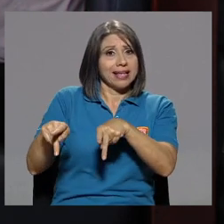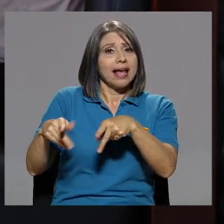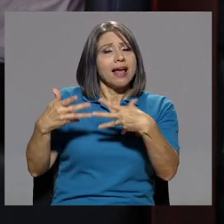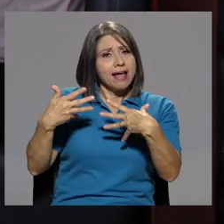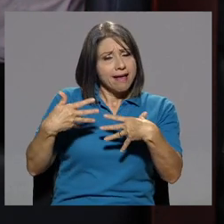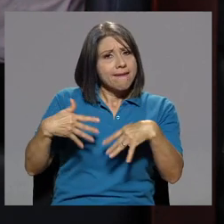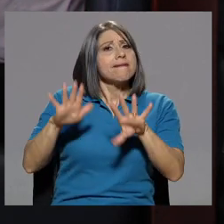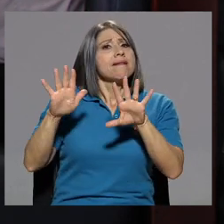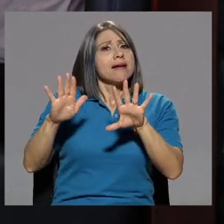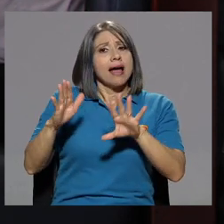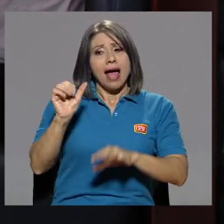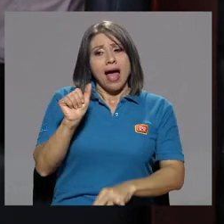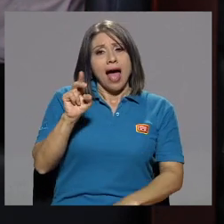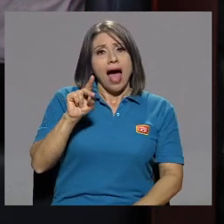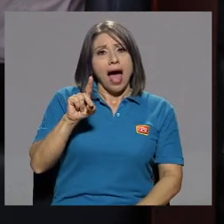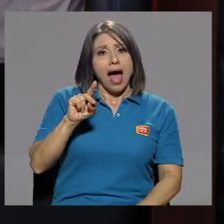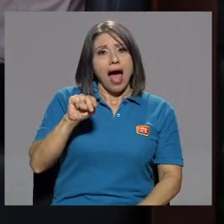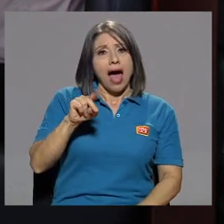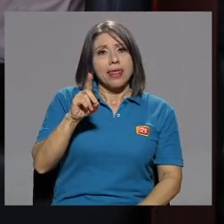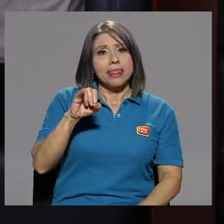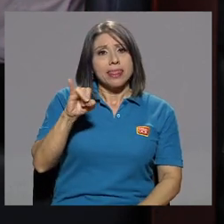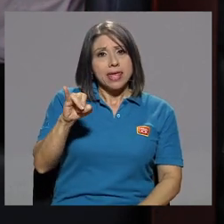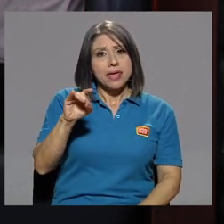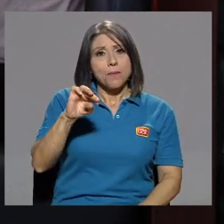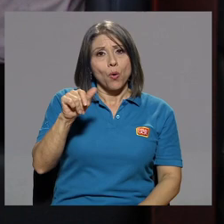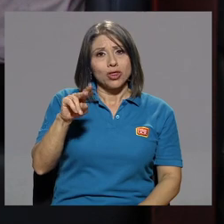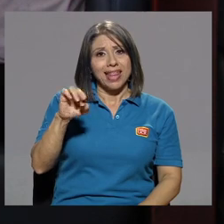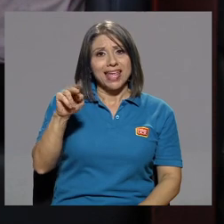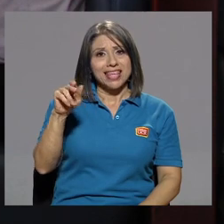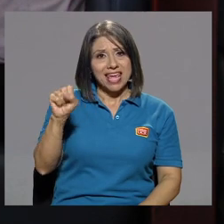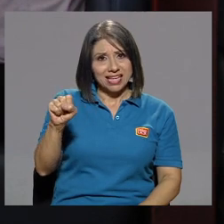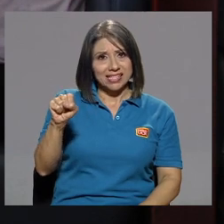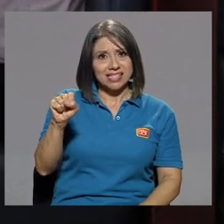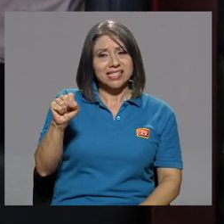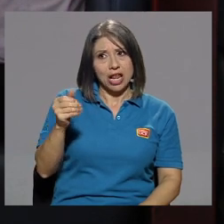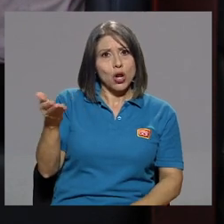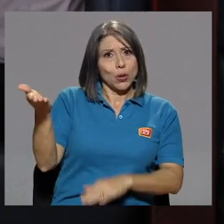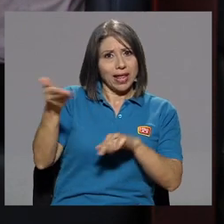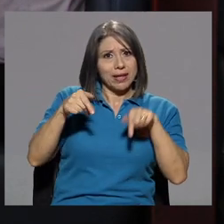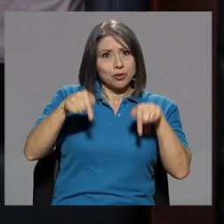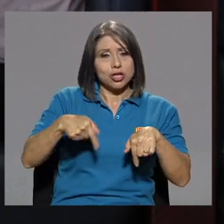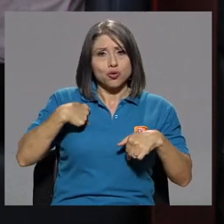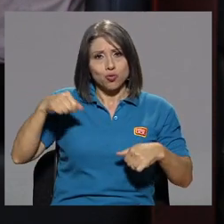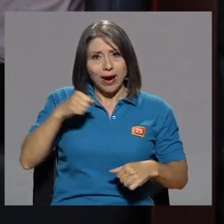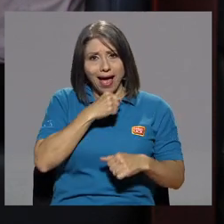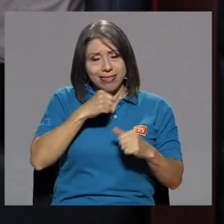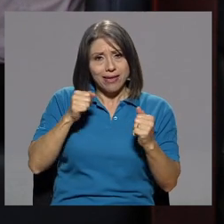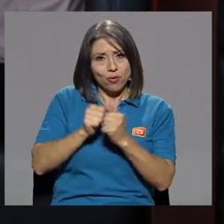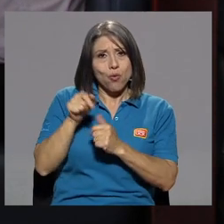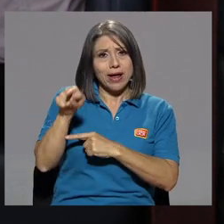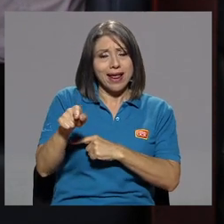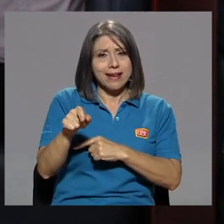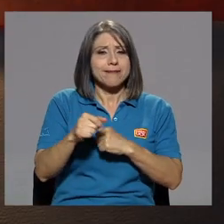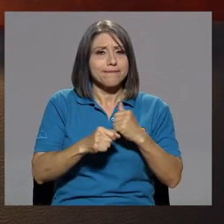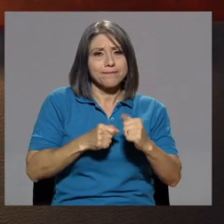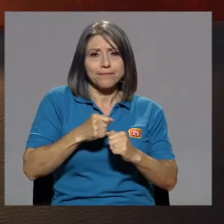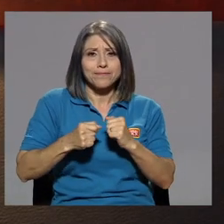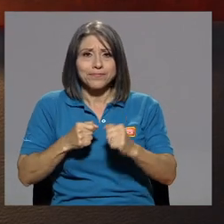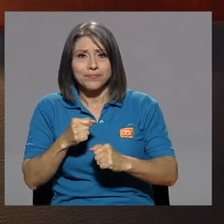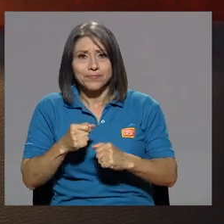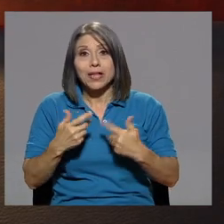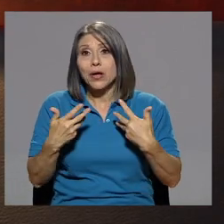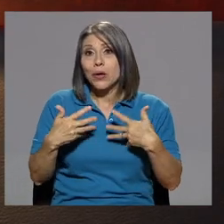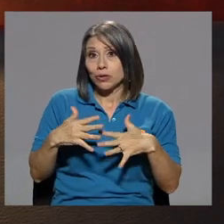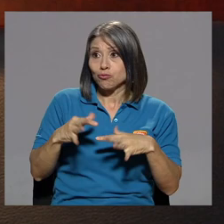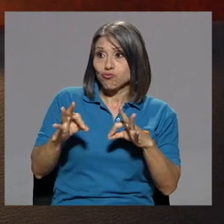trajimos a Andy Montañez, una marrete, y canté salsa con él. Y sí,